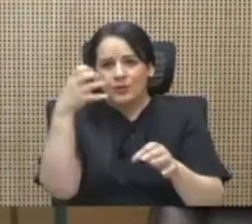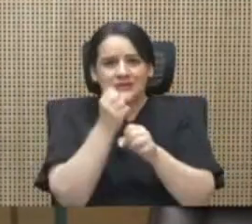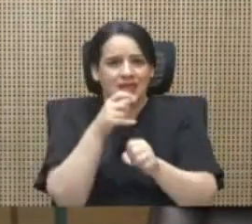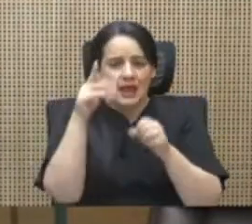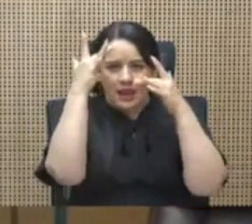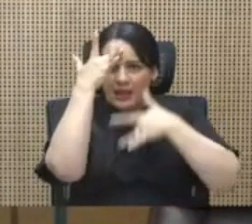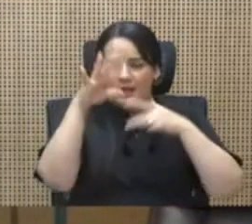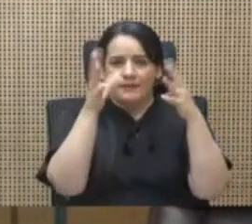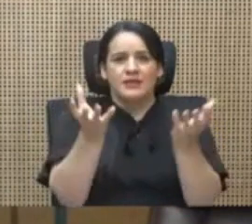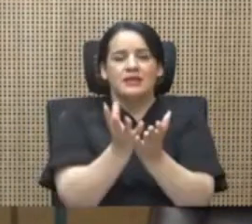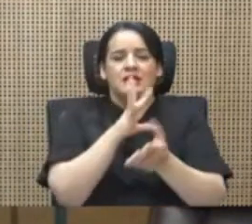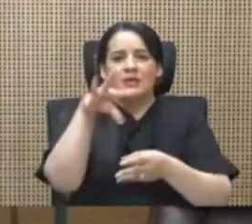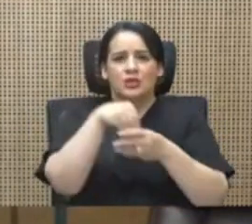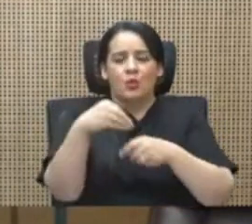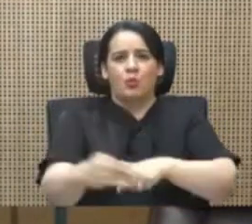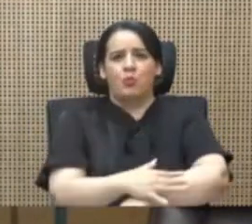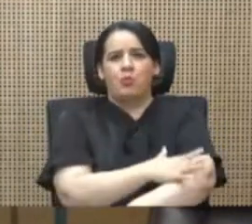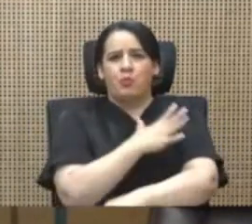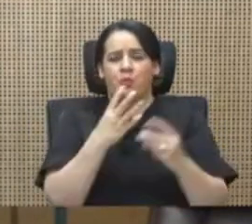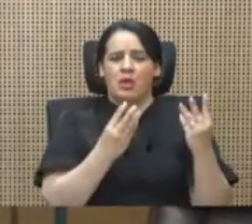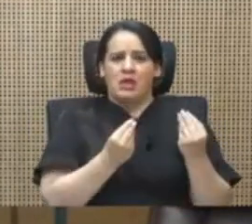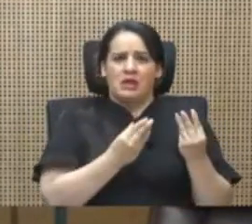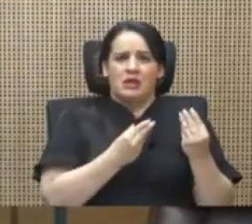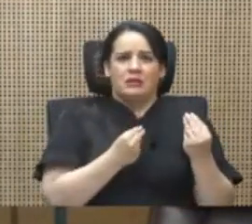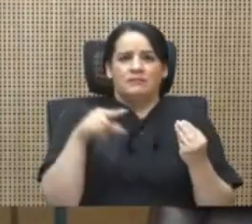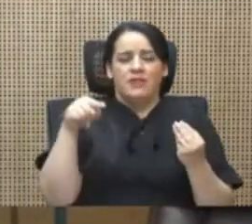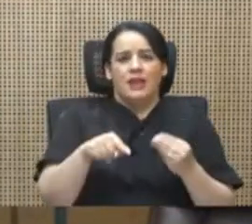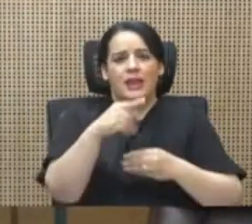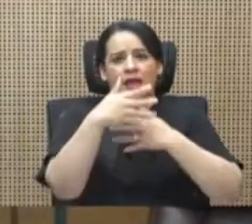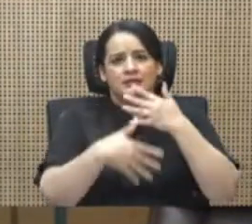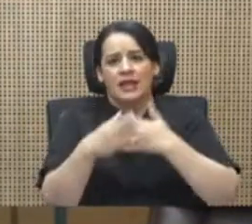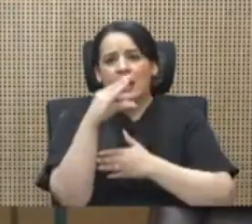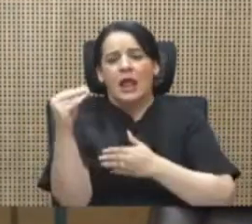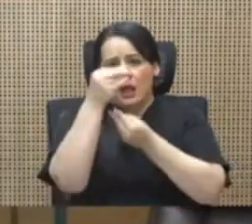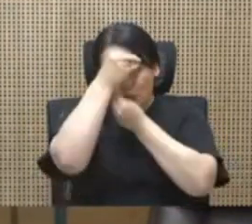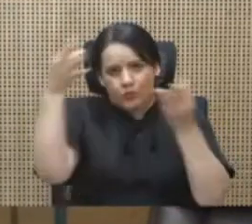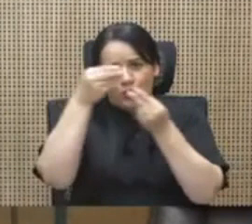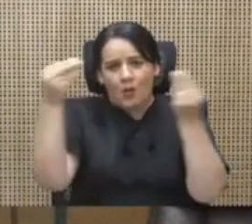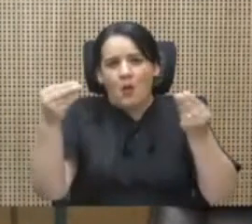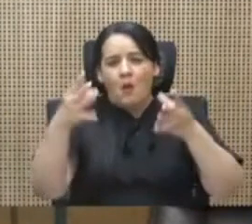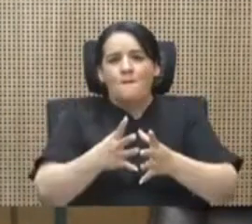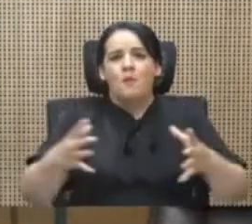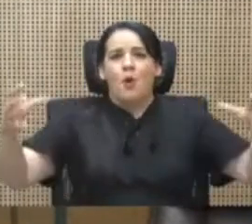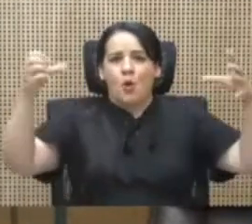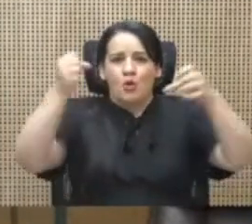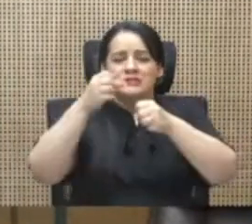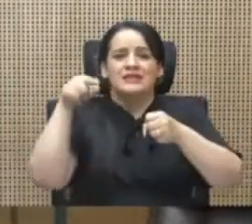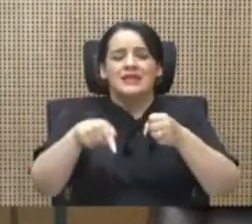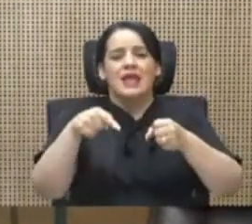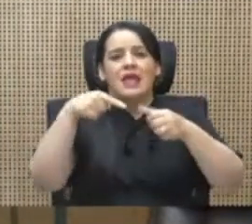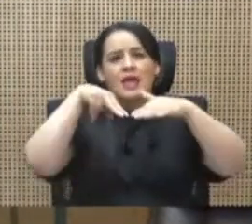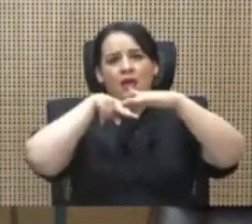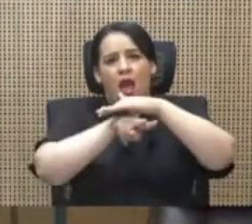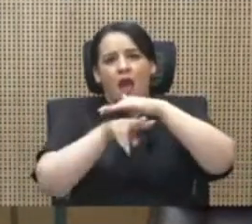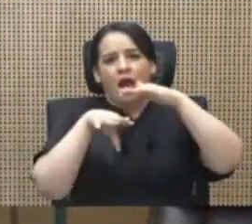ciclo de terror en la sangre, al colmo de anunciar en noticias la compra de miles de bolsas de cadáveres y la instalación de contenedores para